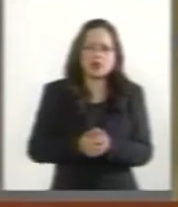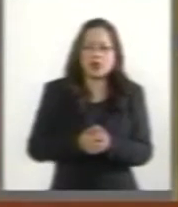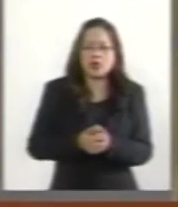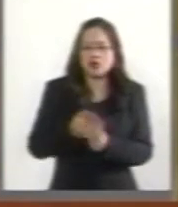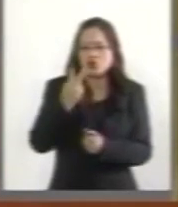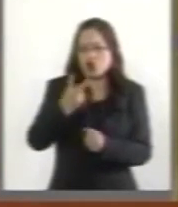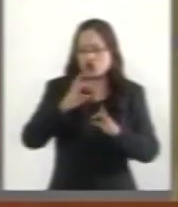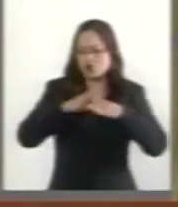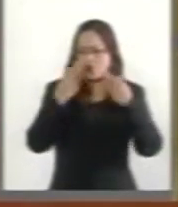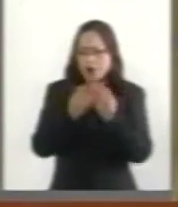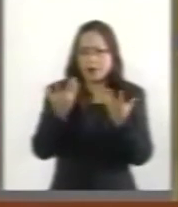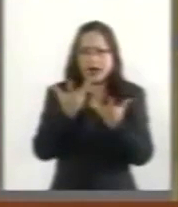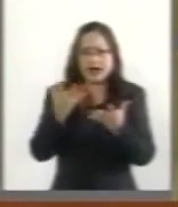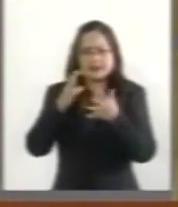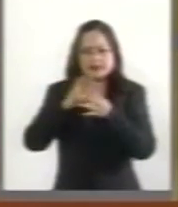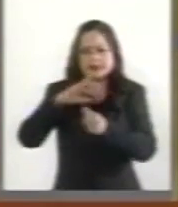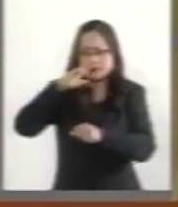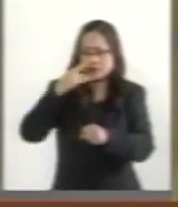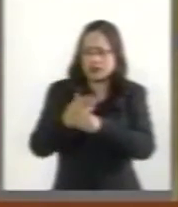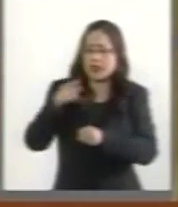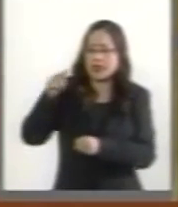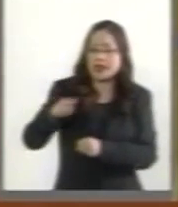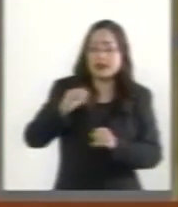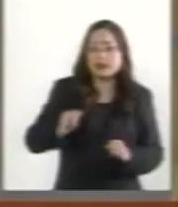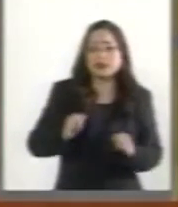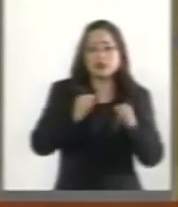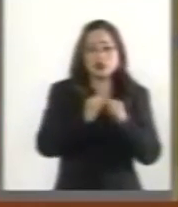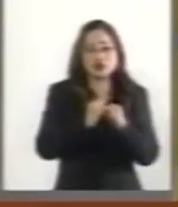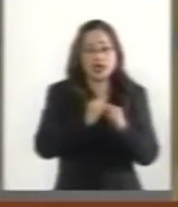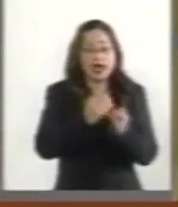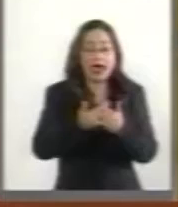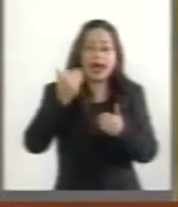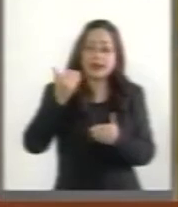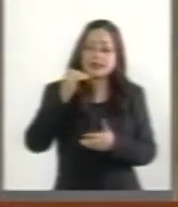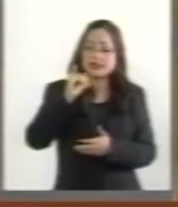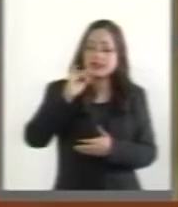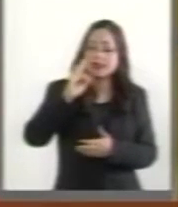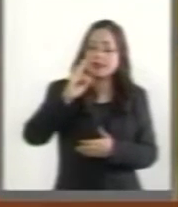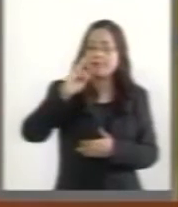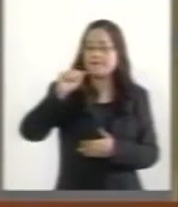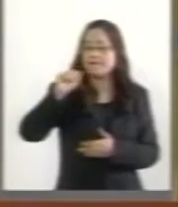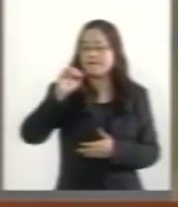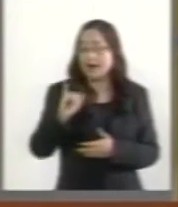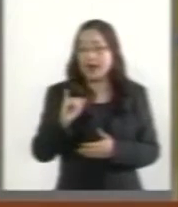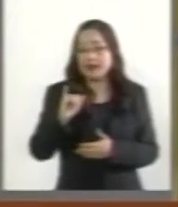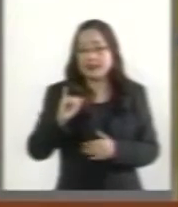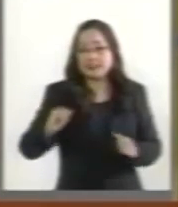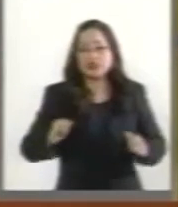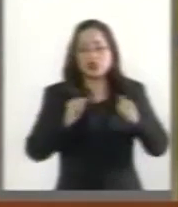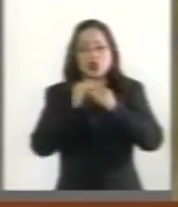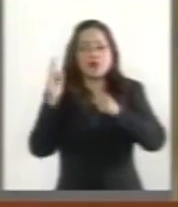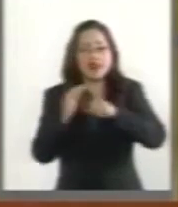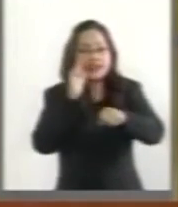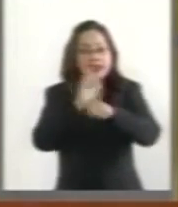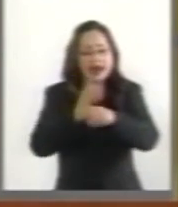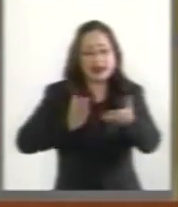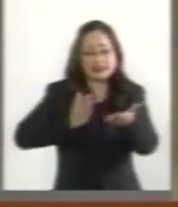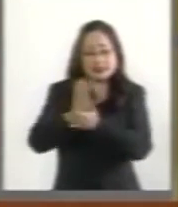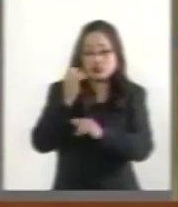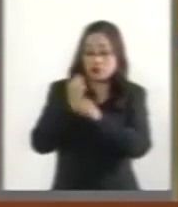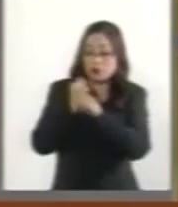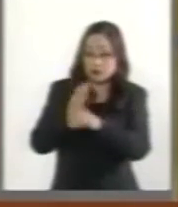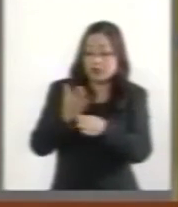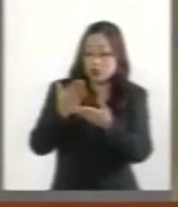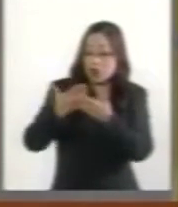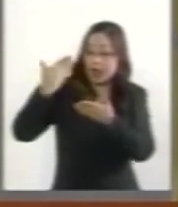capacidades por los que el Instituto pasó de ser IFAI, el anterior Instituto Federal de Acceso a la Información, a